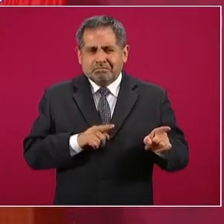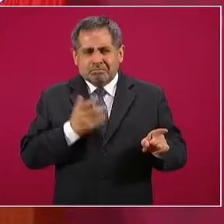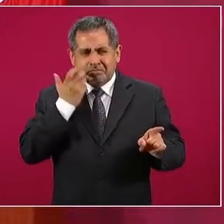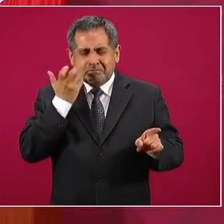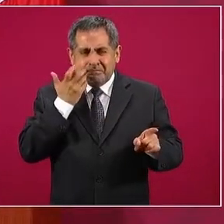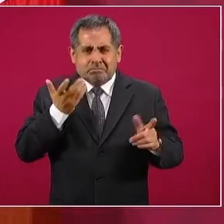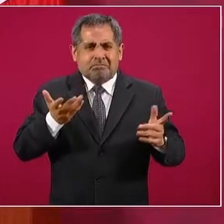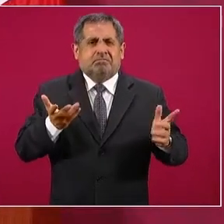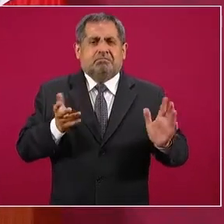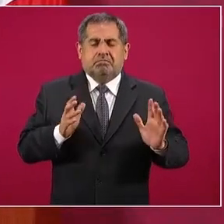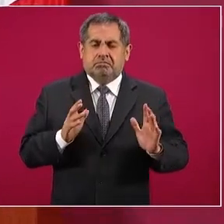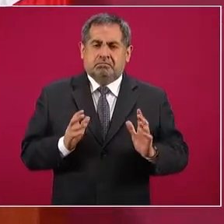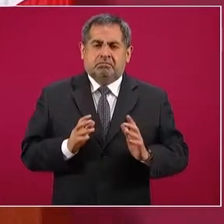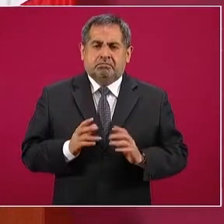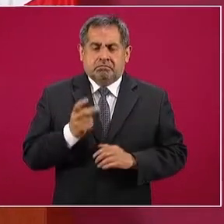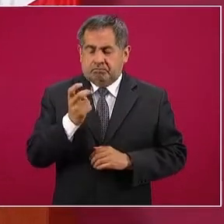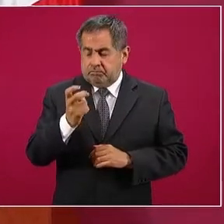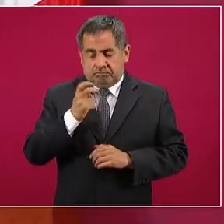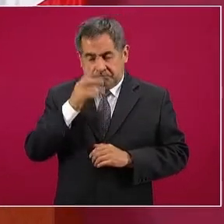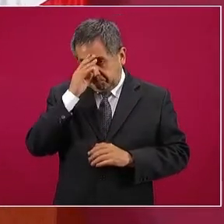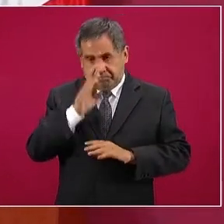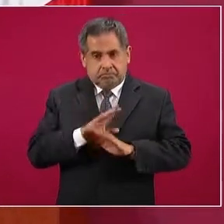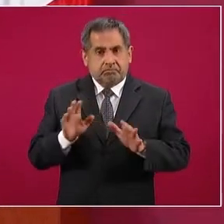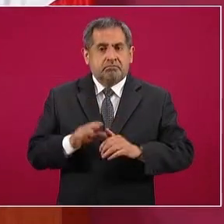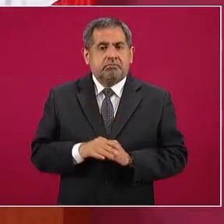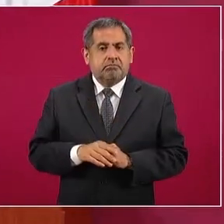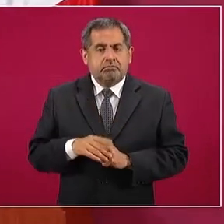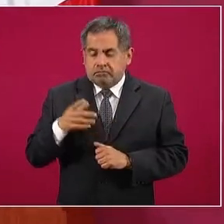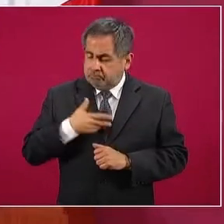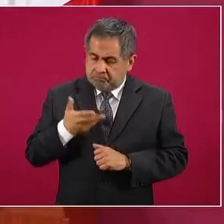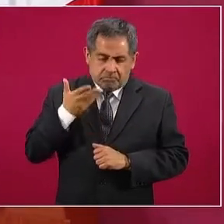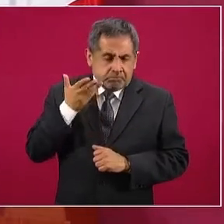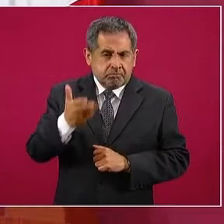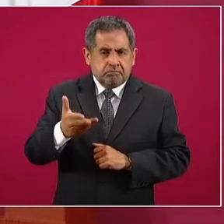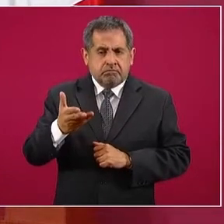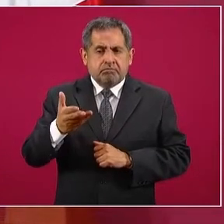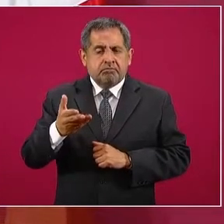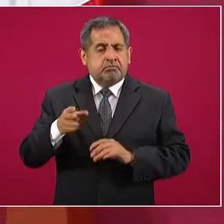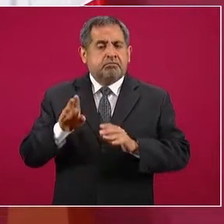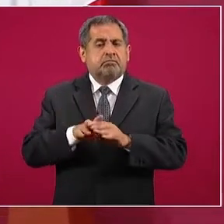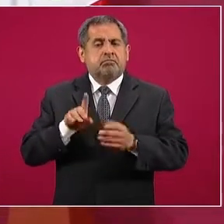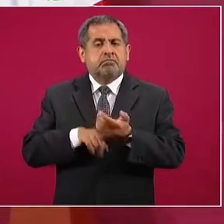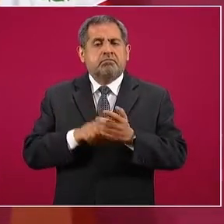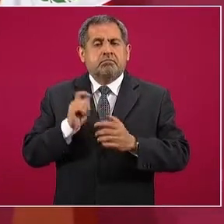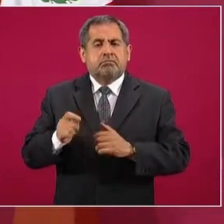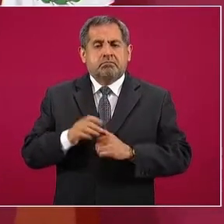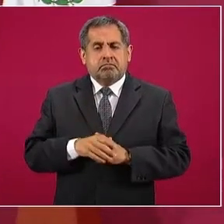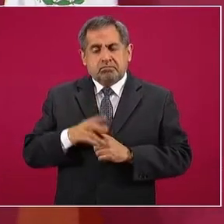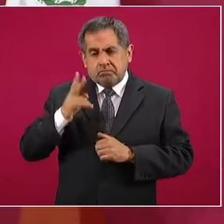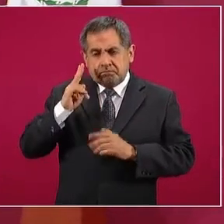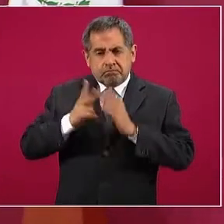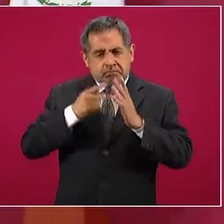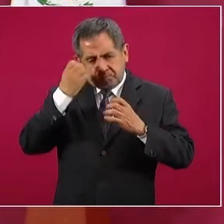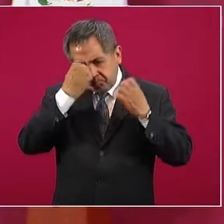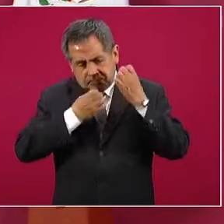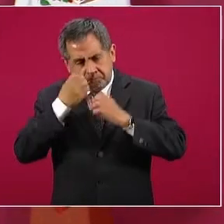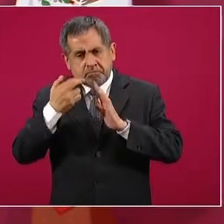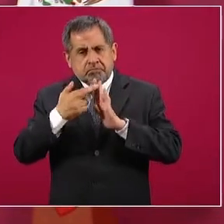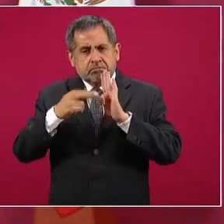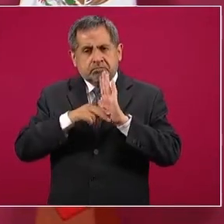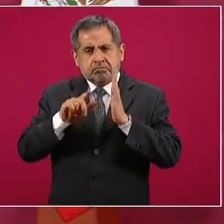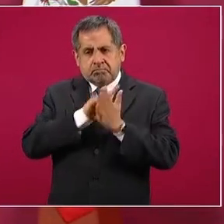Entonces, por eso pedí que se revisara el marco